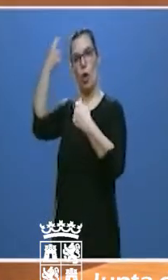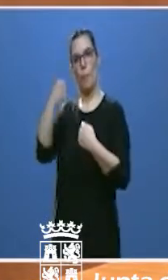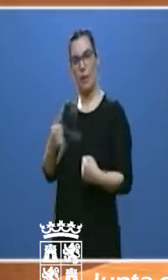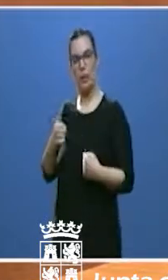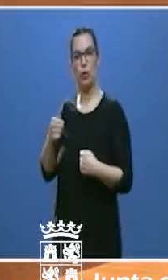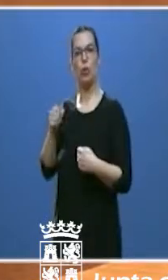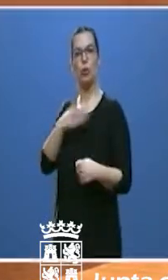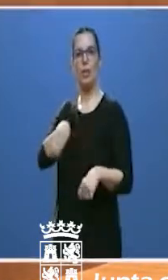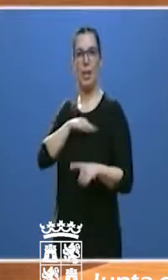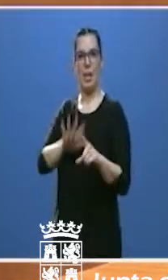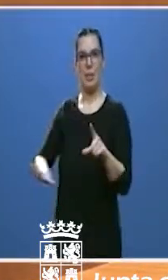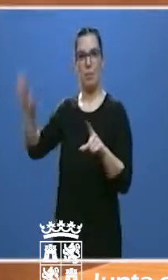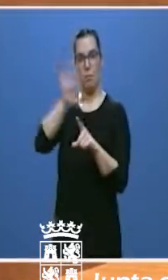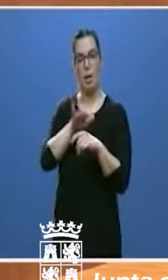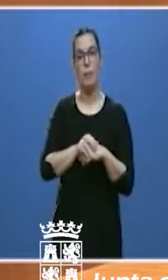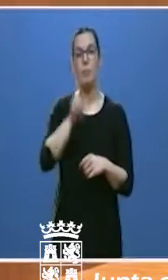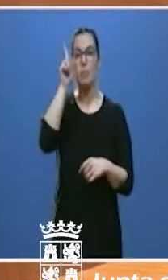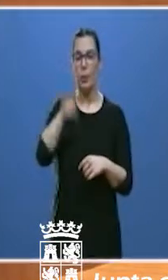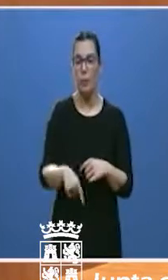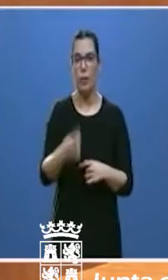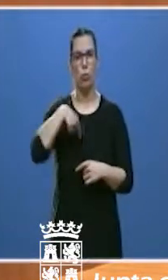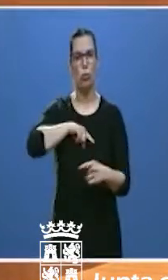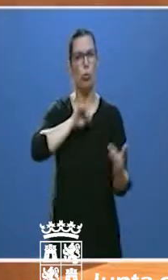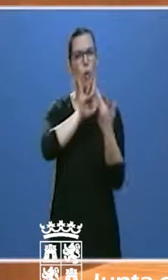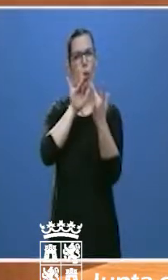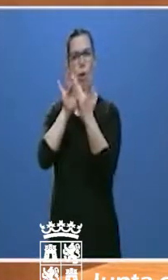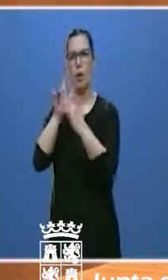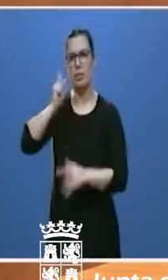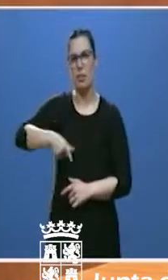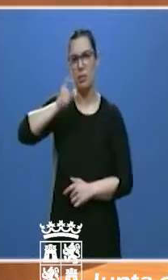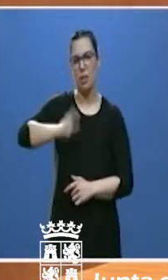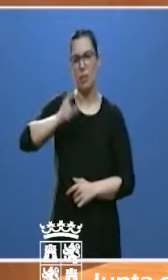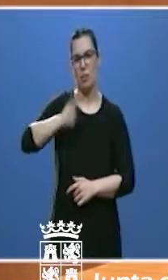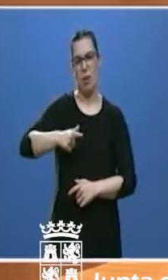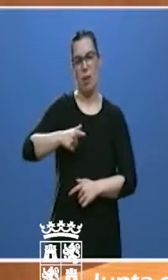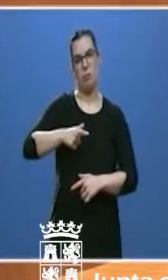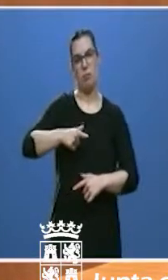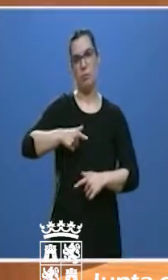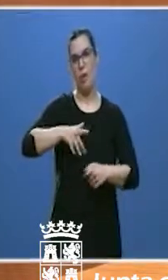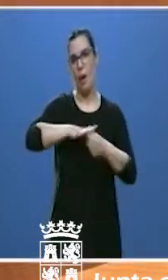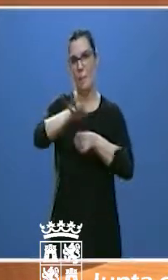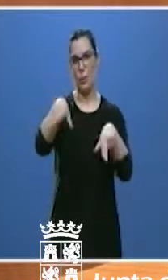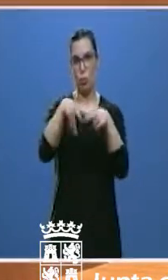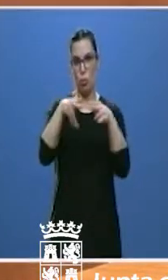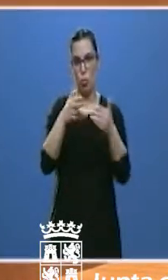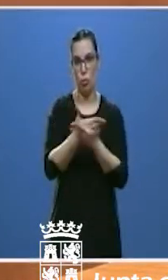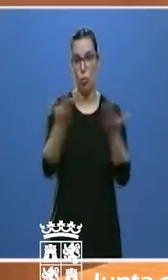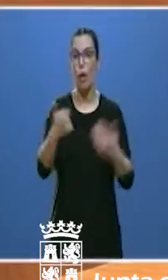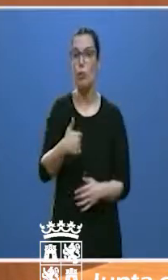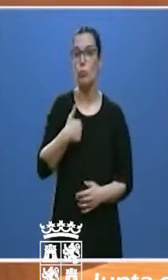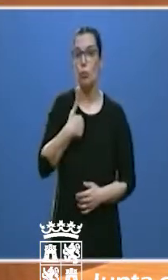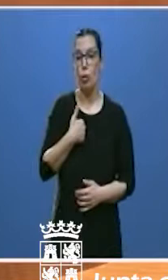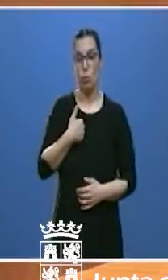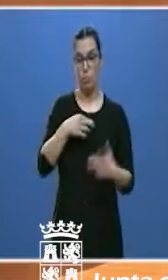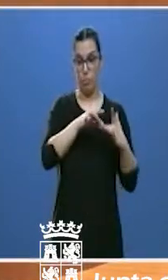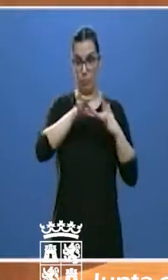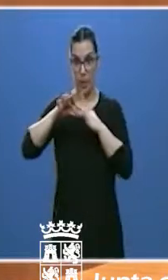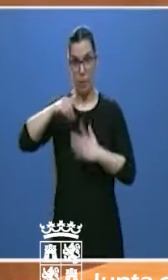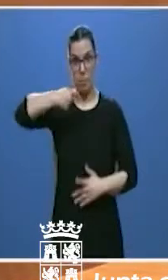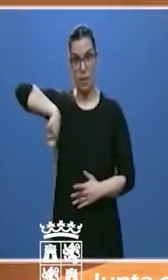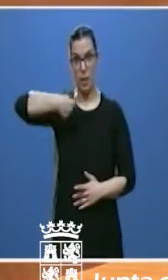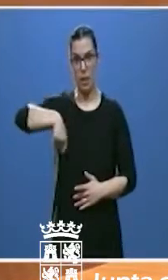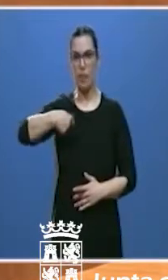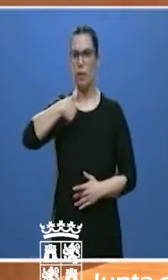permanente contacto con el tejido social. Como presidente de la Junta estoy en todo momento al frente de cada actuación de la